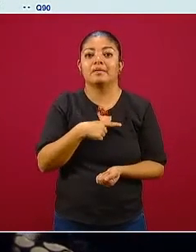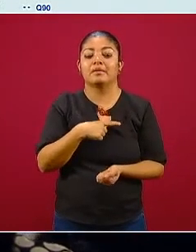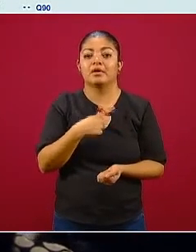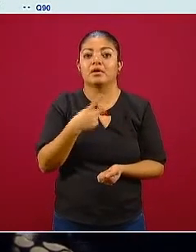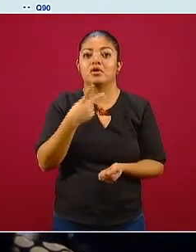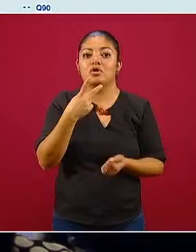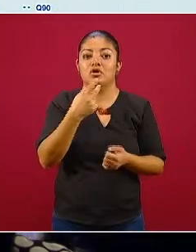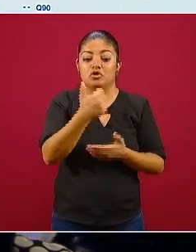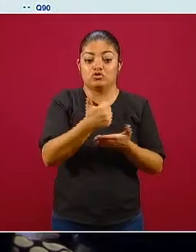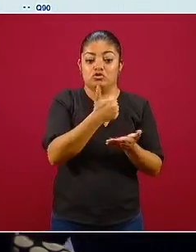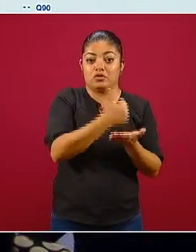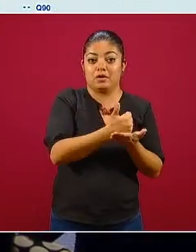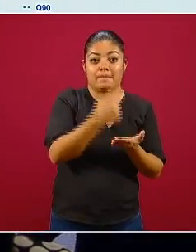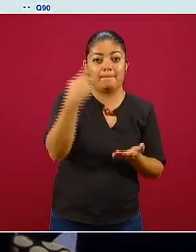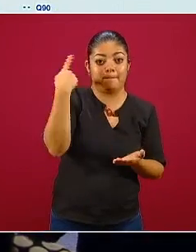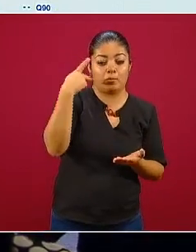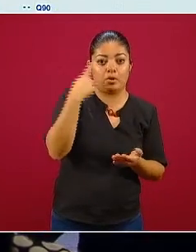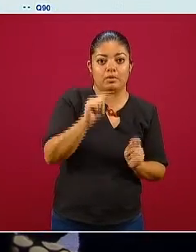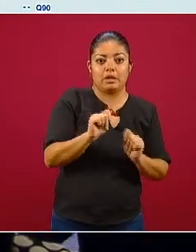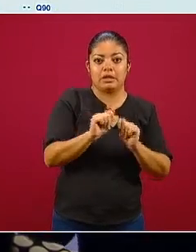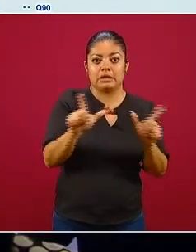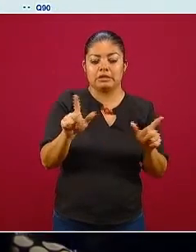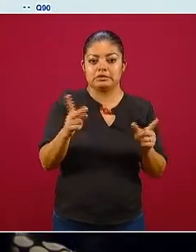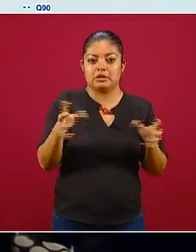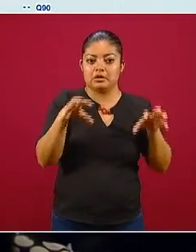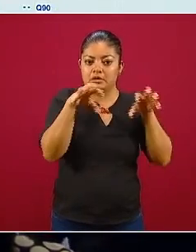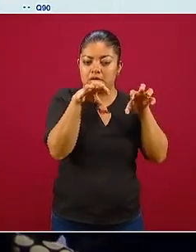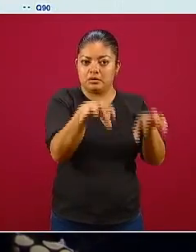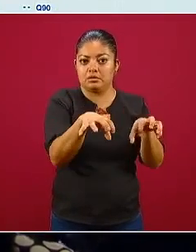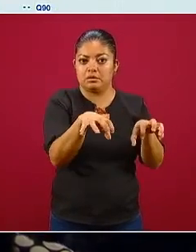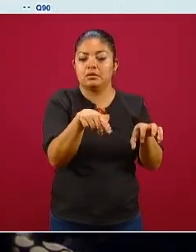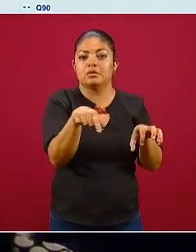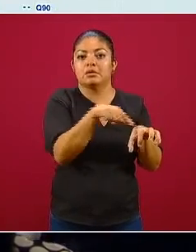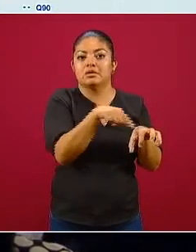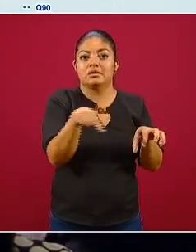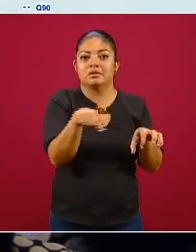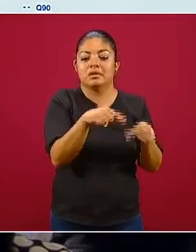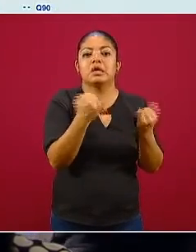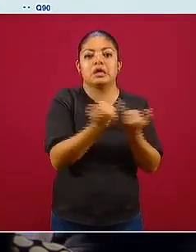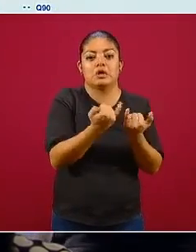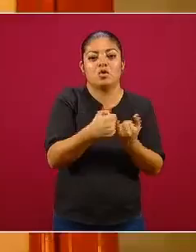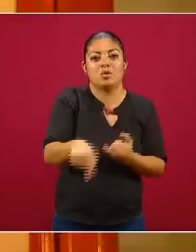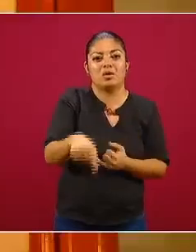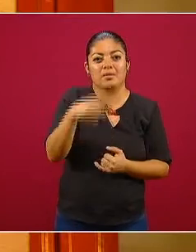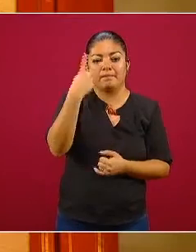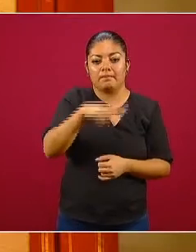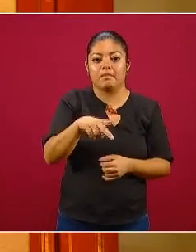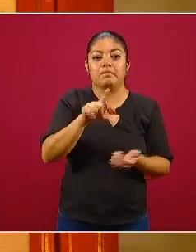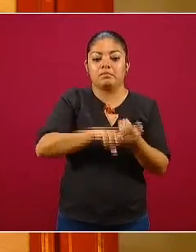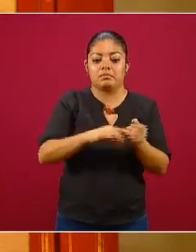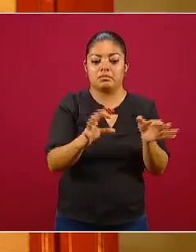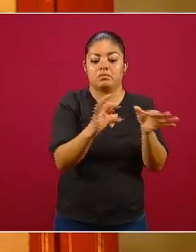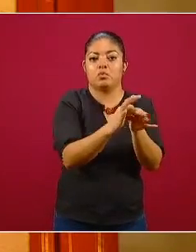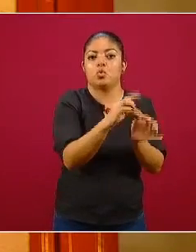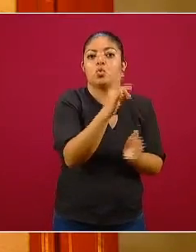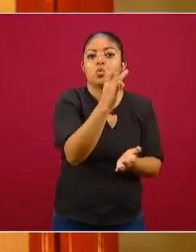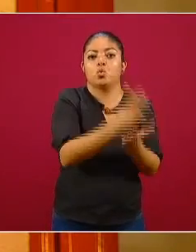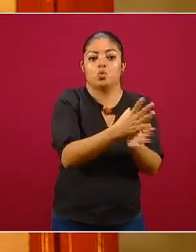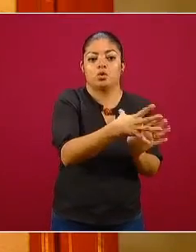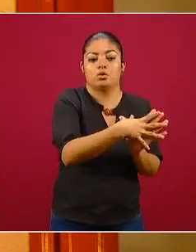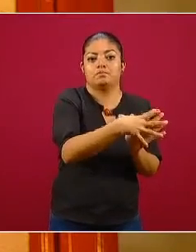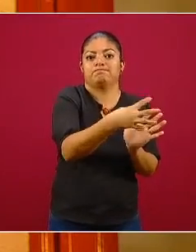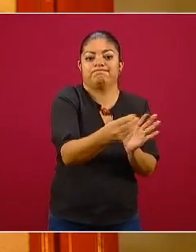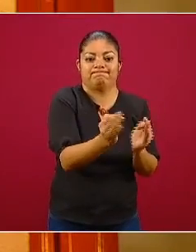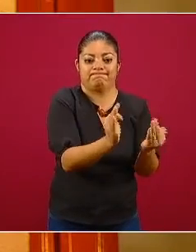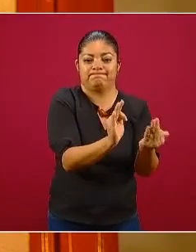la ciudad de Puebla con la ciudad de Tlaxcala considerándolas como se hace para el Valle de México como una sola zona de transmisión si no se